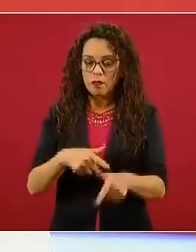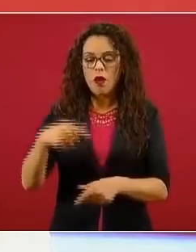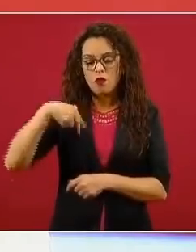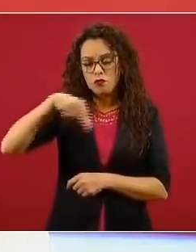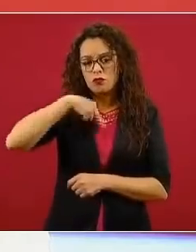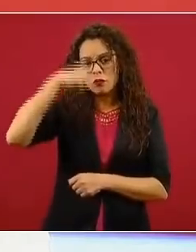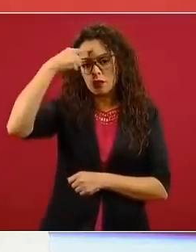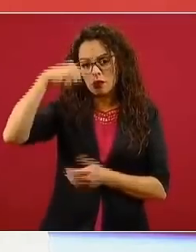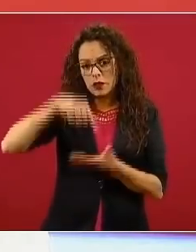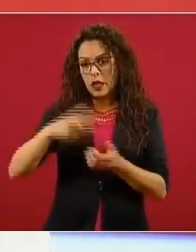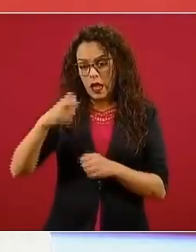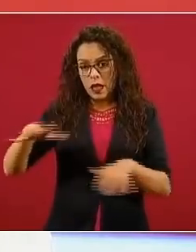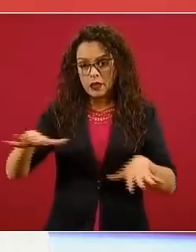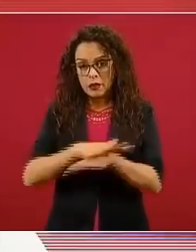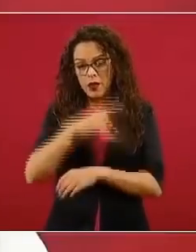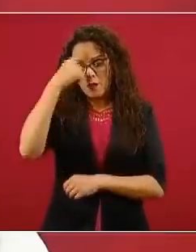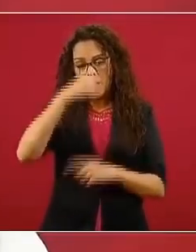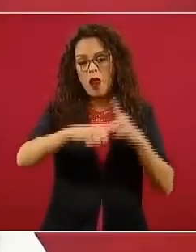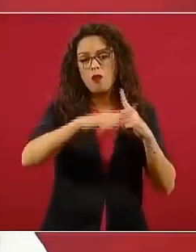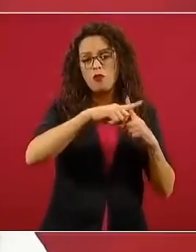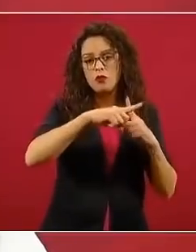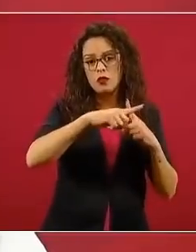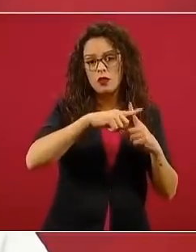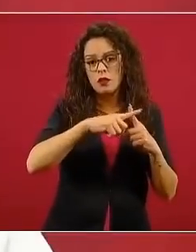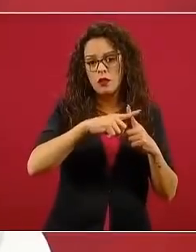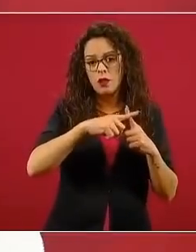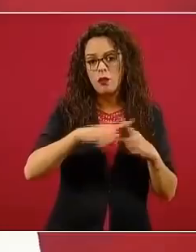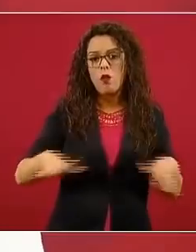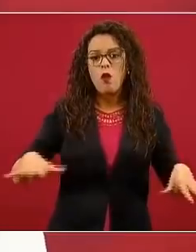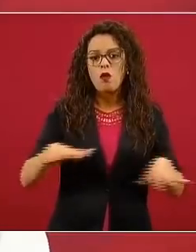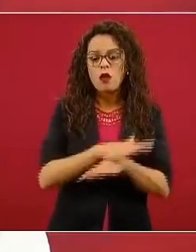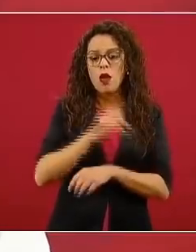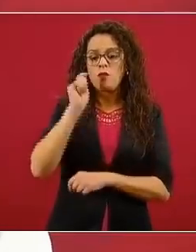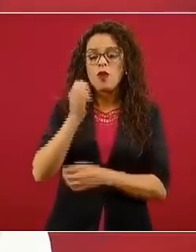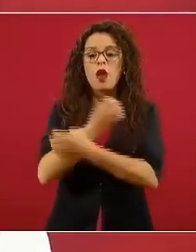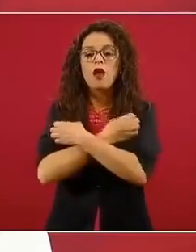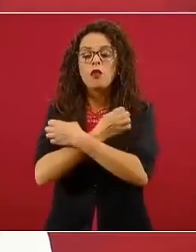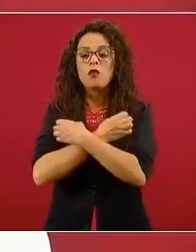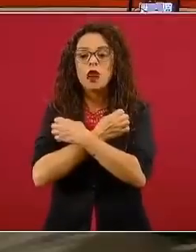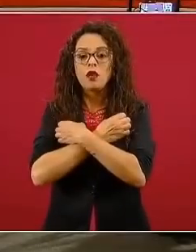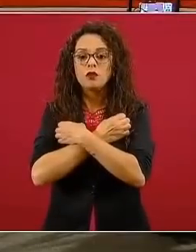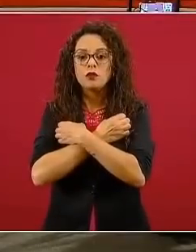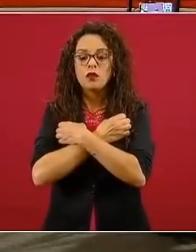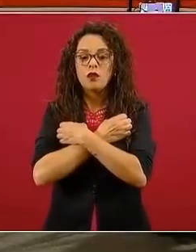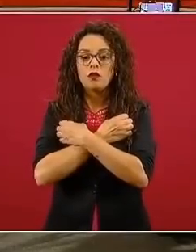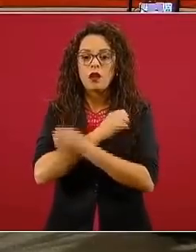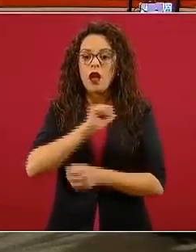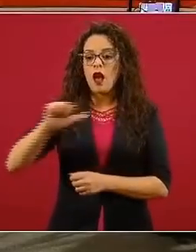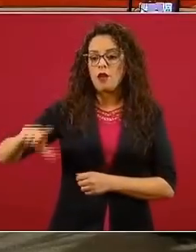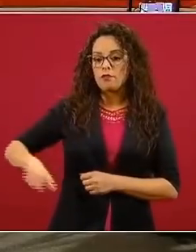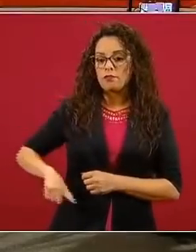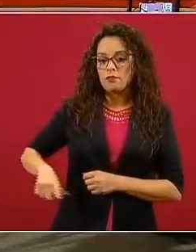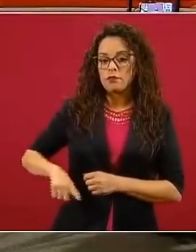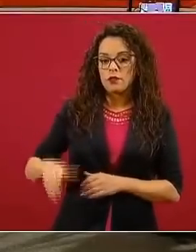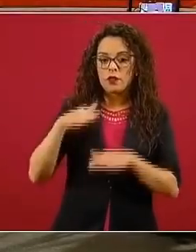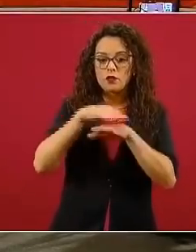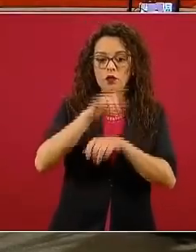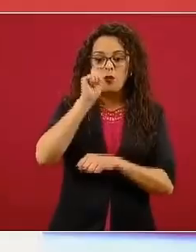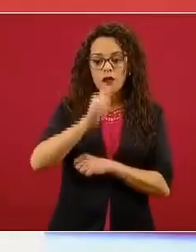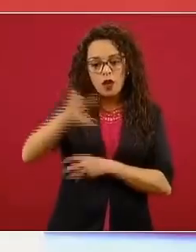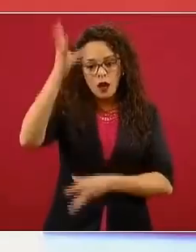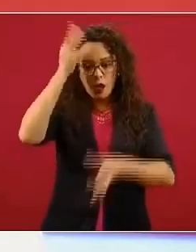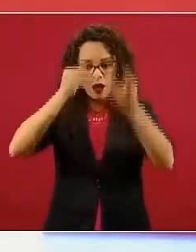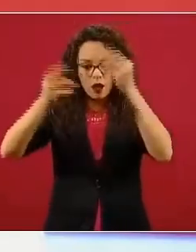es un cambio significativo del rumbo que tiene la educación pública en lo que respecta a la formación de